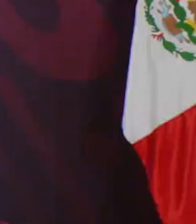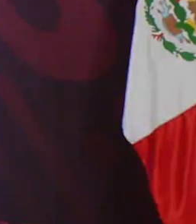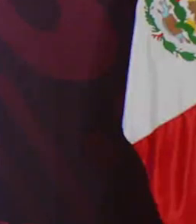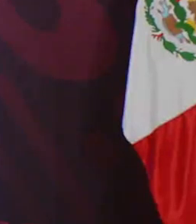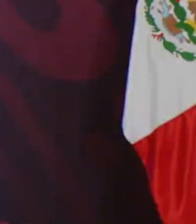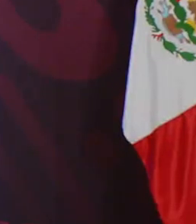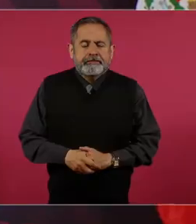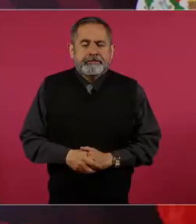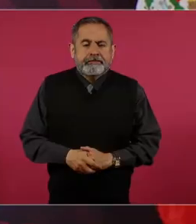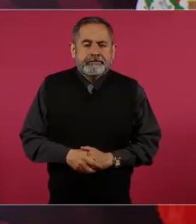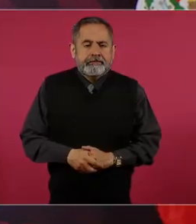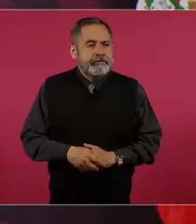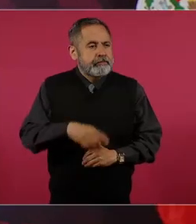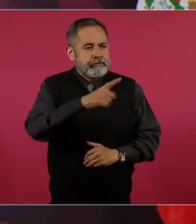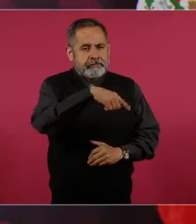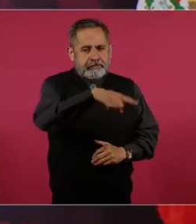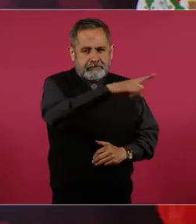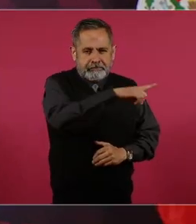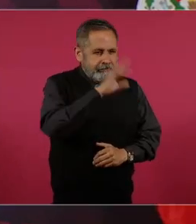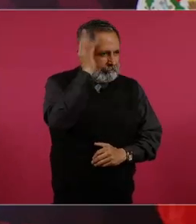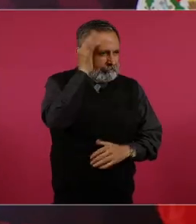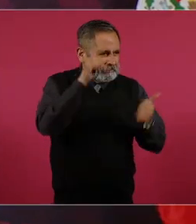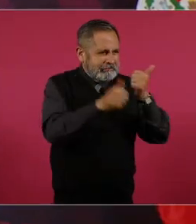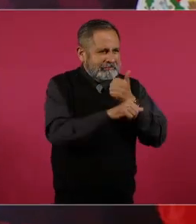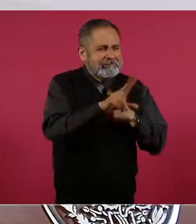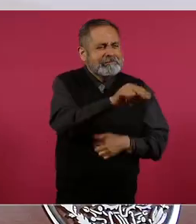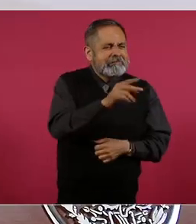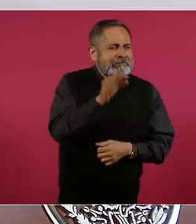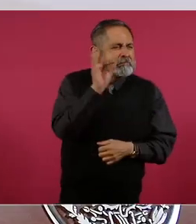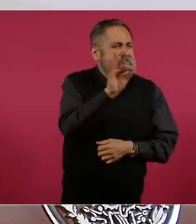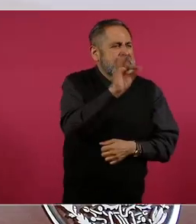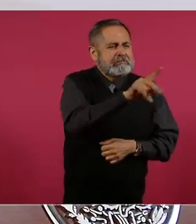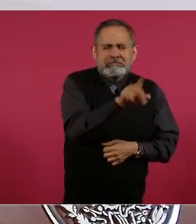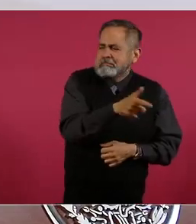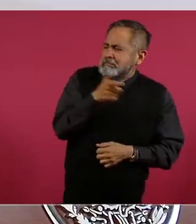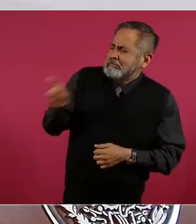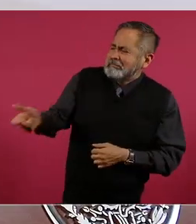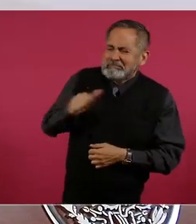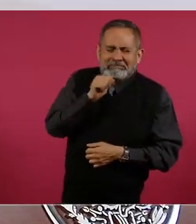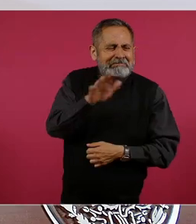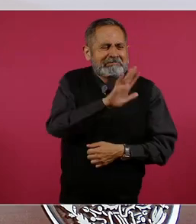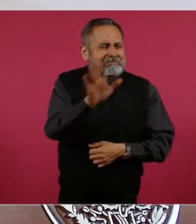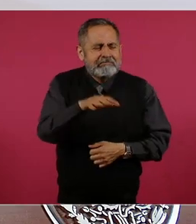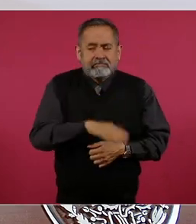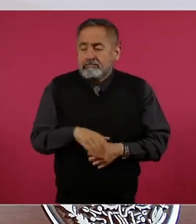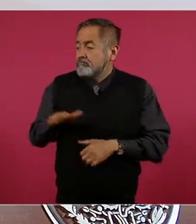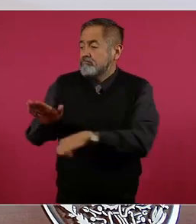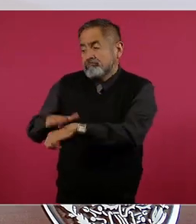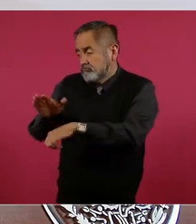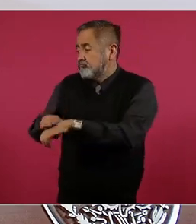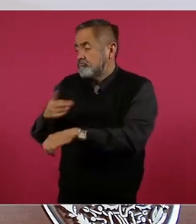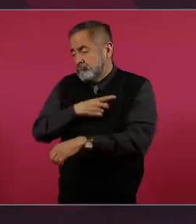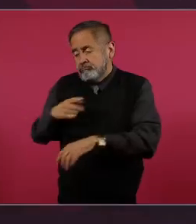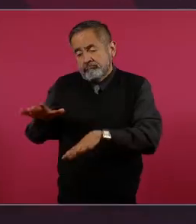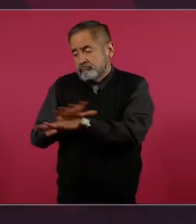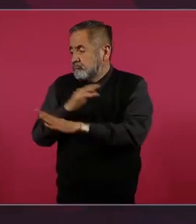Sus voceros, achichincles, diciendo que hacía falta una reforma fiscal